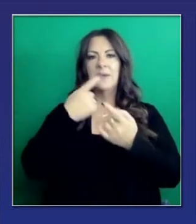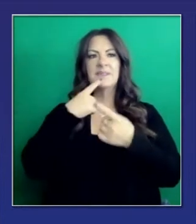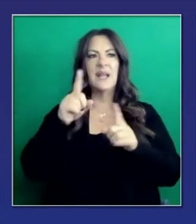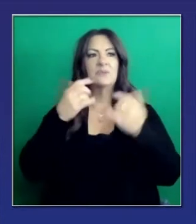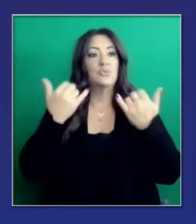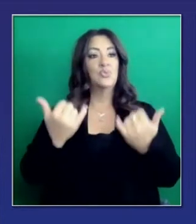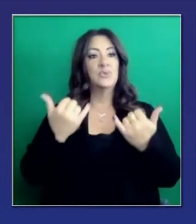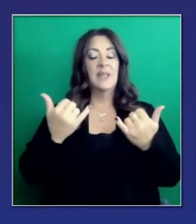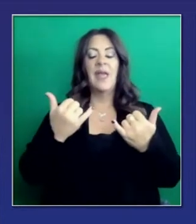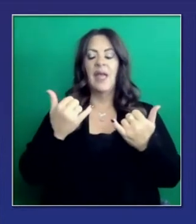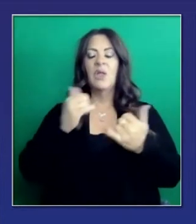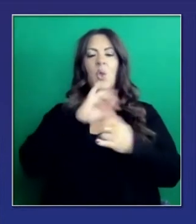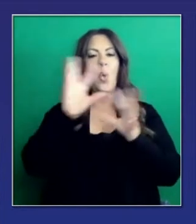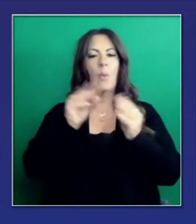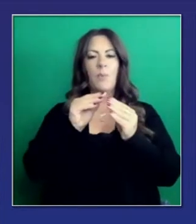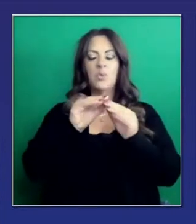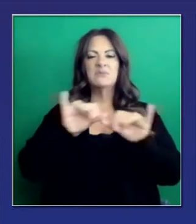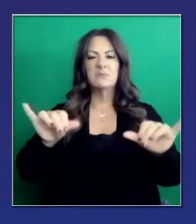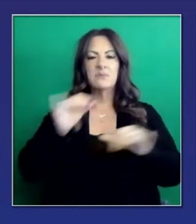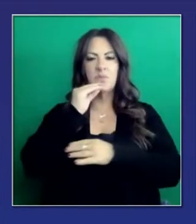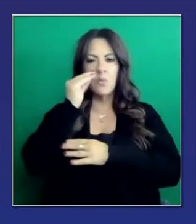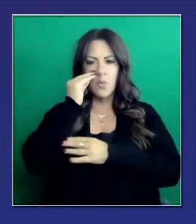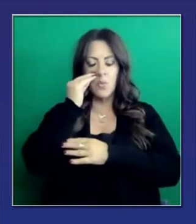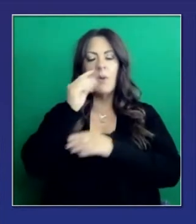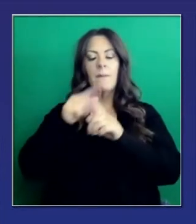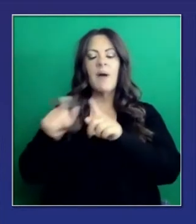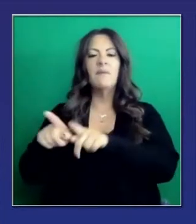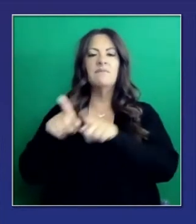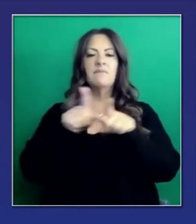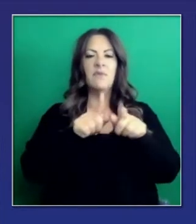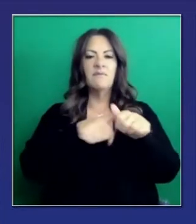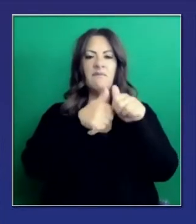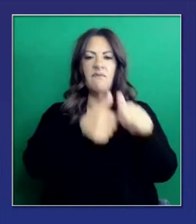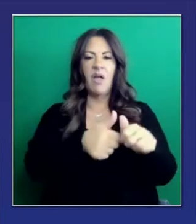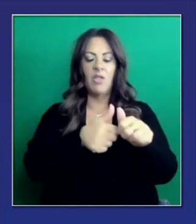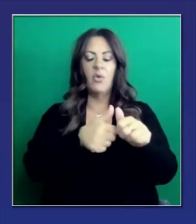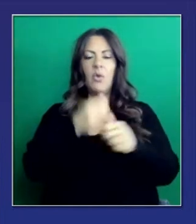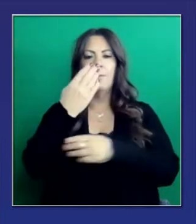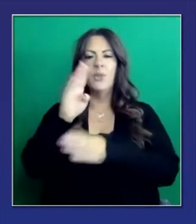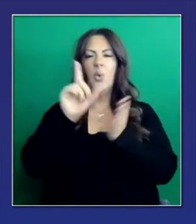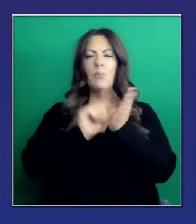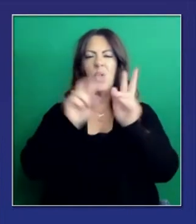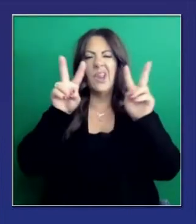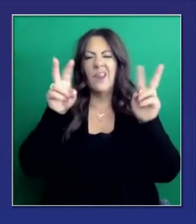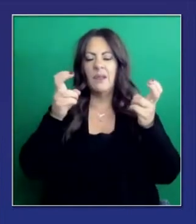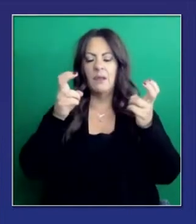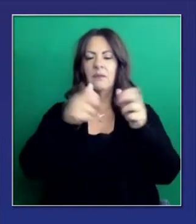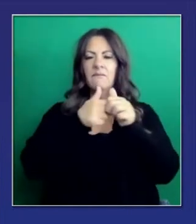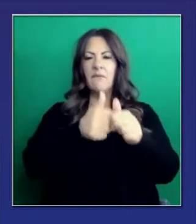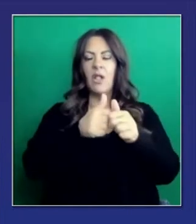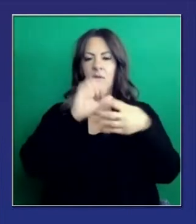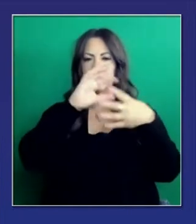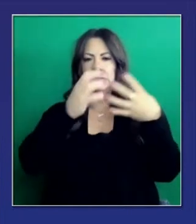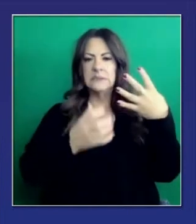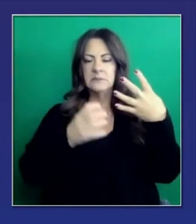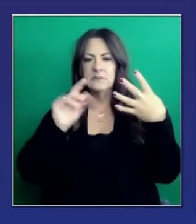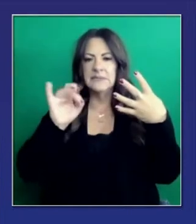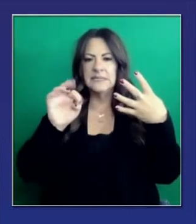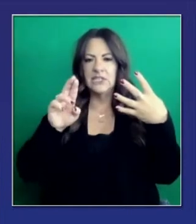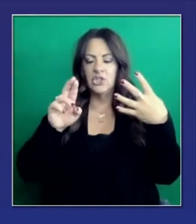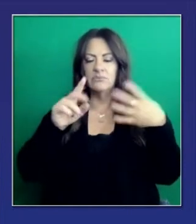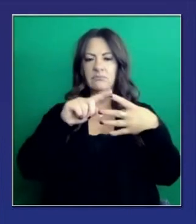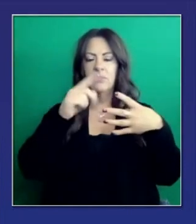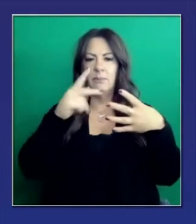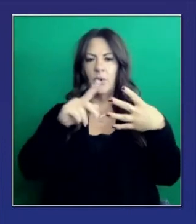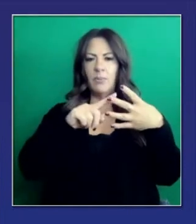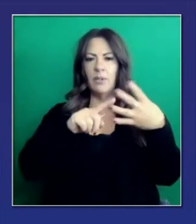anunciando ahora. Aquí está la proyección en cuanto a la capacidad el 21 de febrero, cuatro semanas